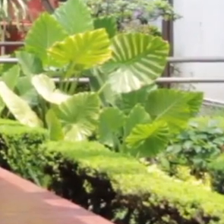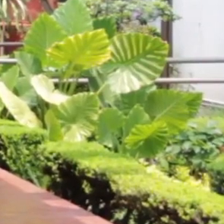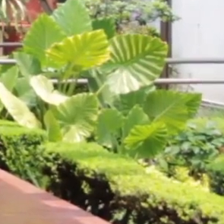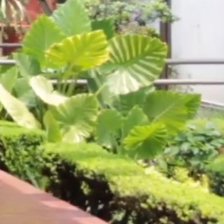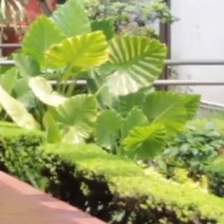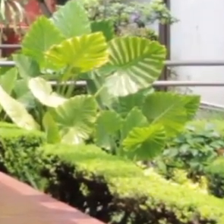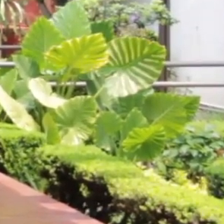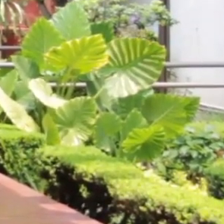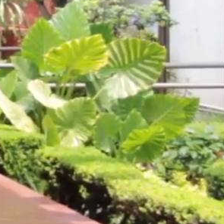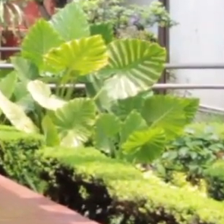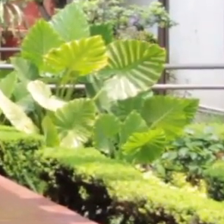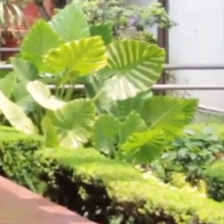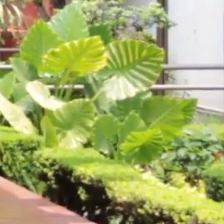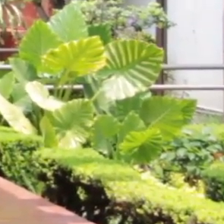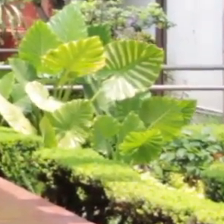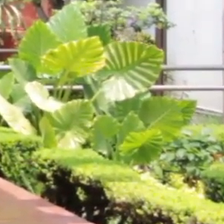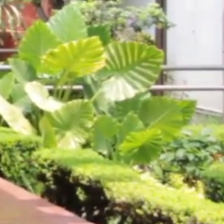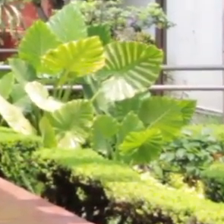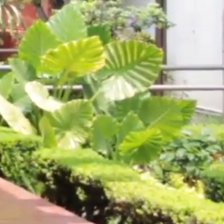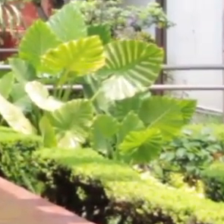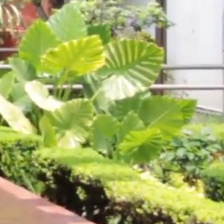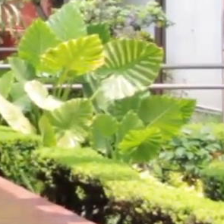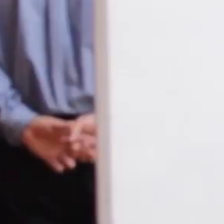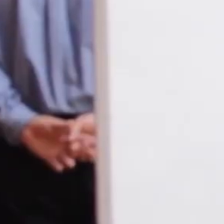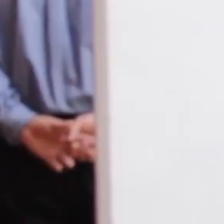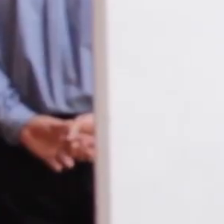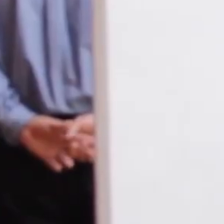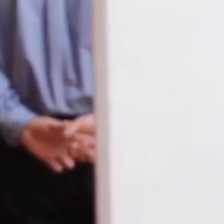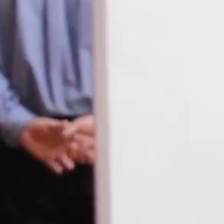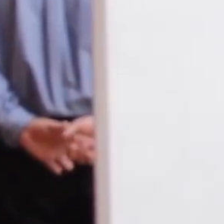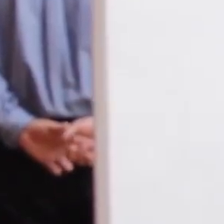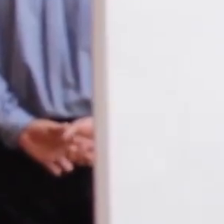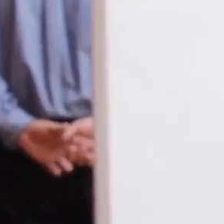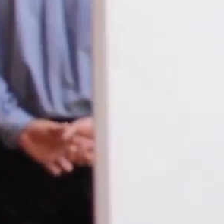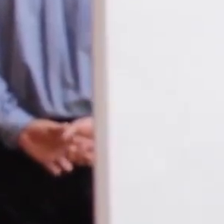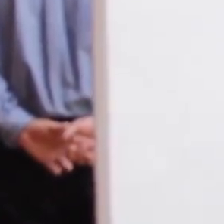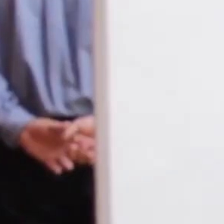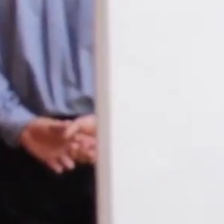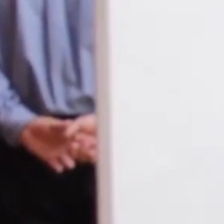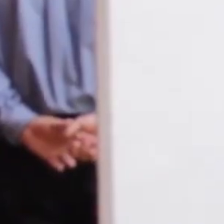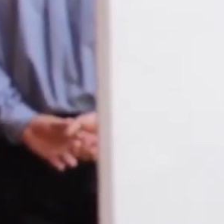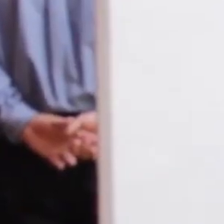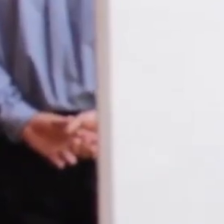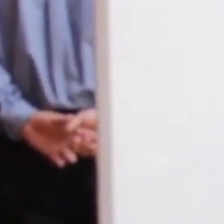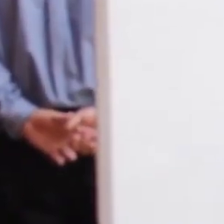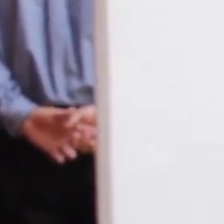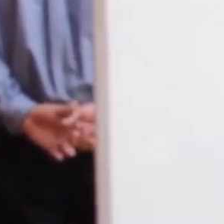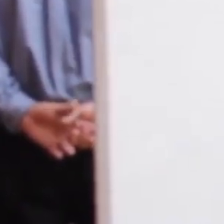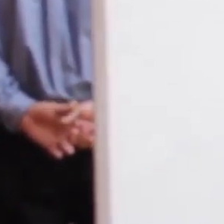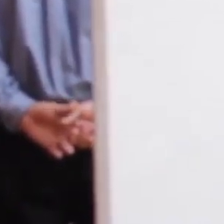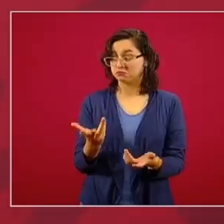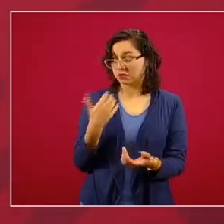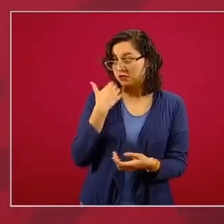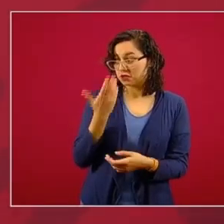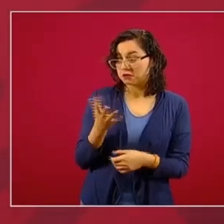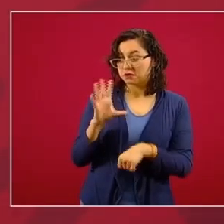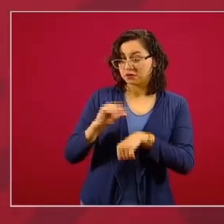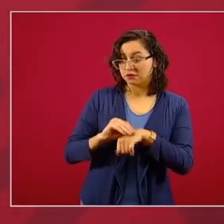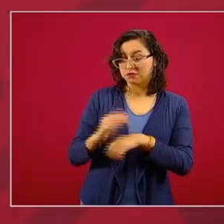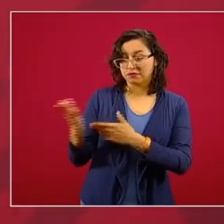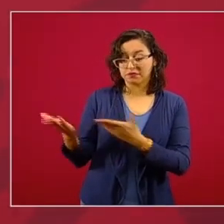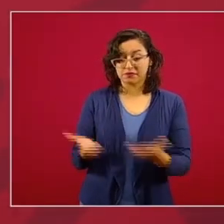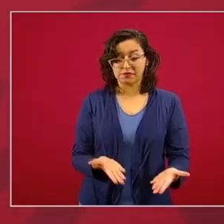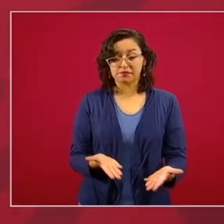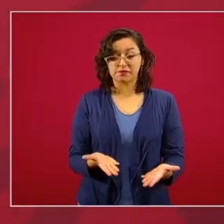Con el objetivo de sumar esfuerzos y aportar a las instituciones públicas responsables de la salud para combatir la pandemia por COVID-19, fue